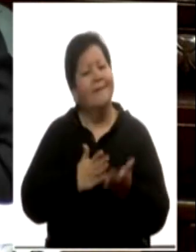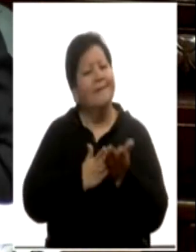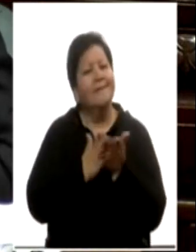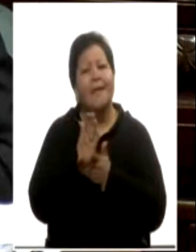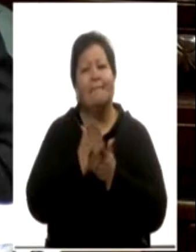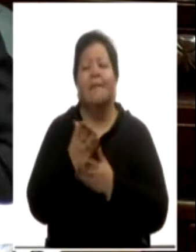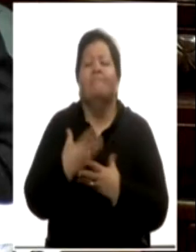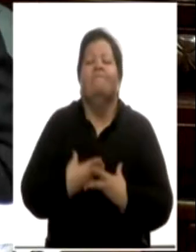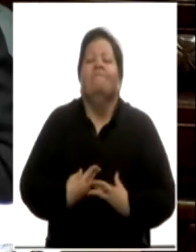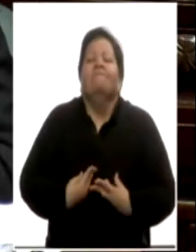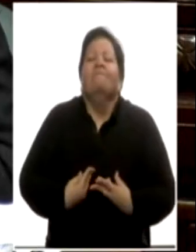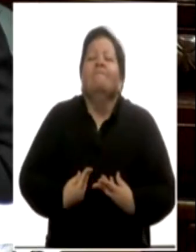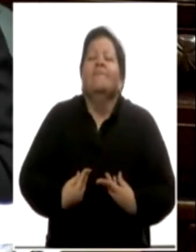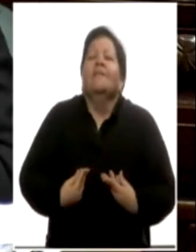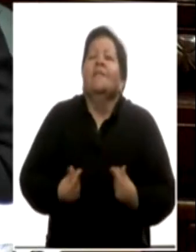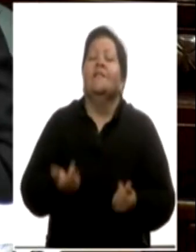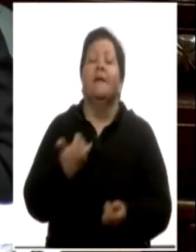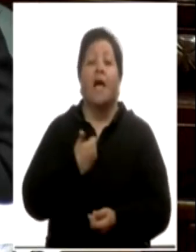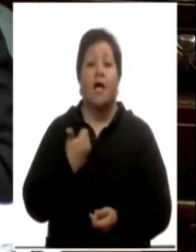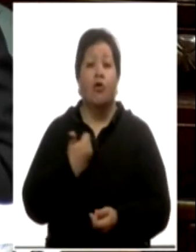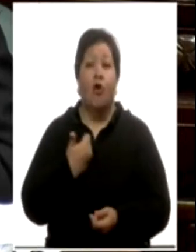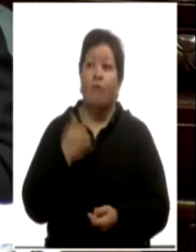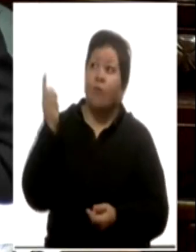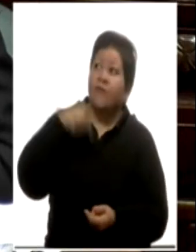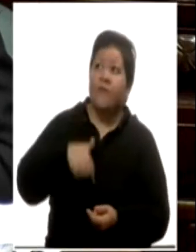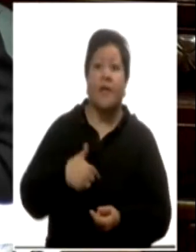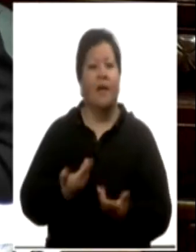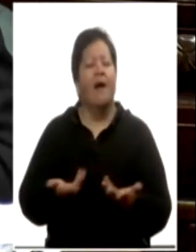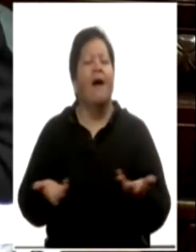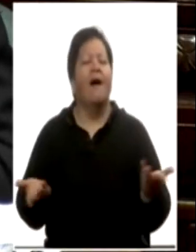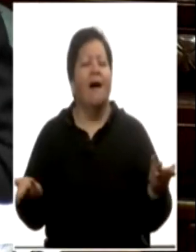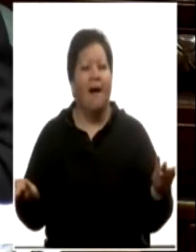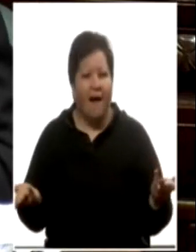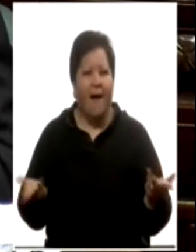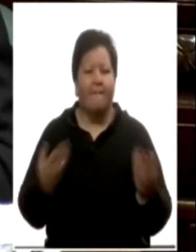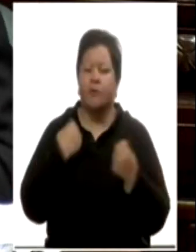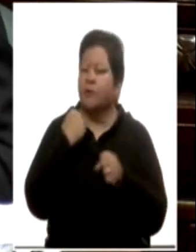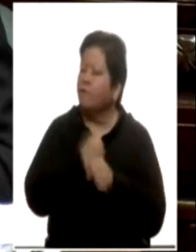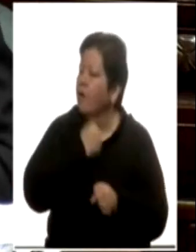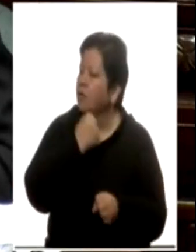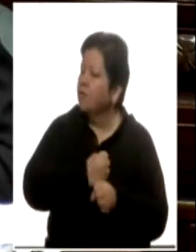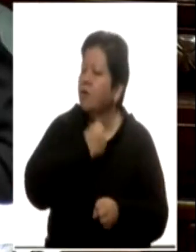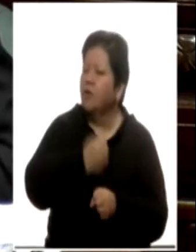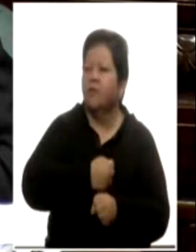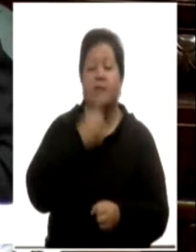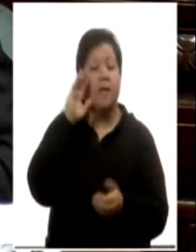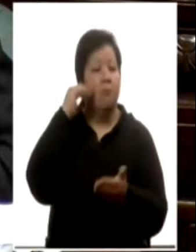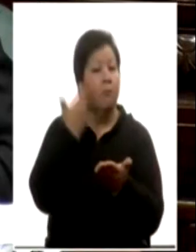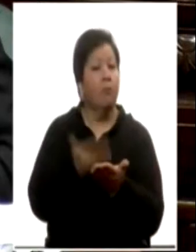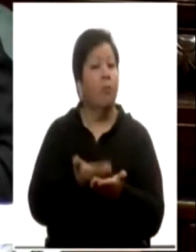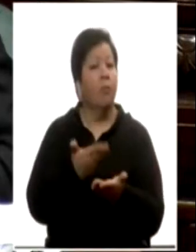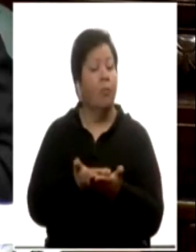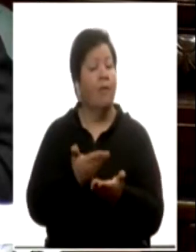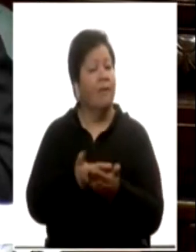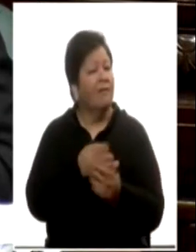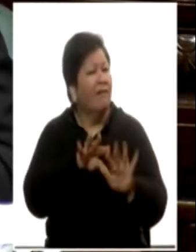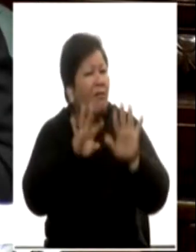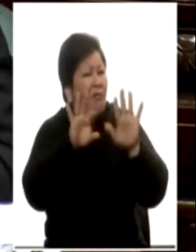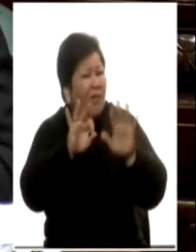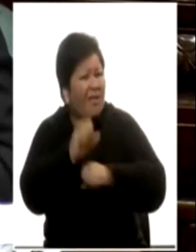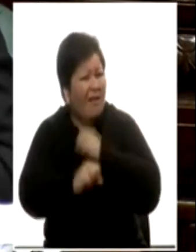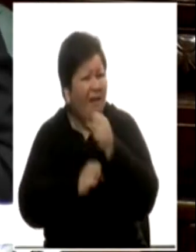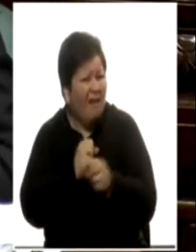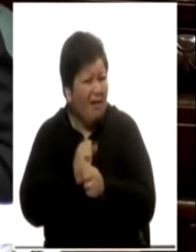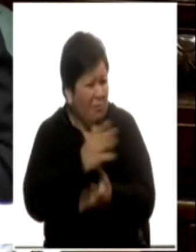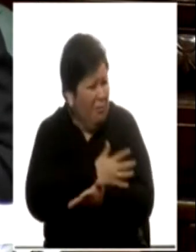Podestá, y estar atento. Y es muy importante que esa sea la propuesta, señora Presidenta, de una persona que tiene 90 años,